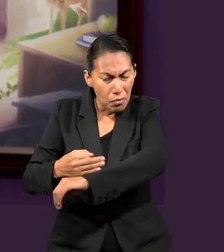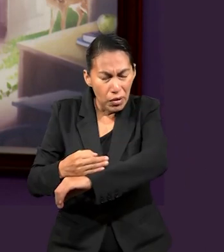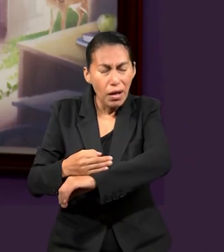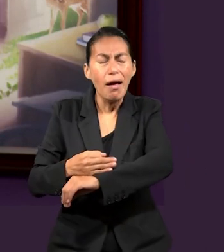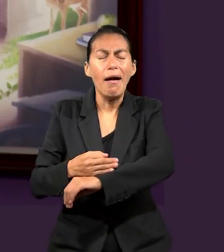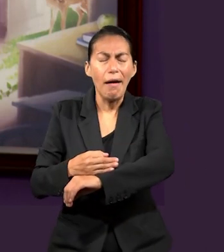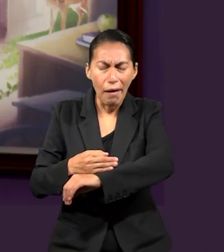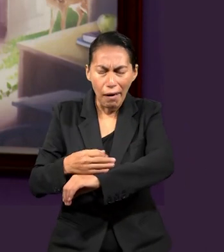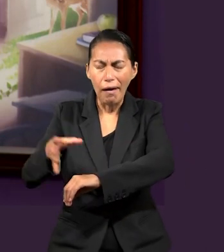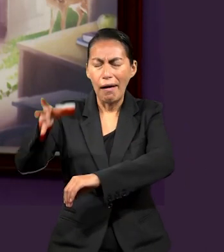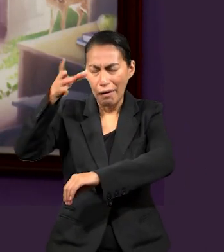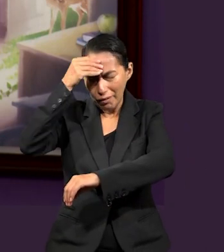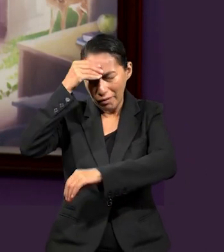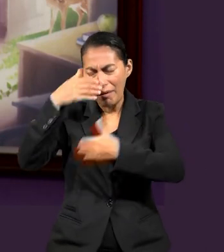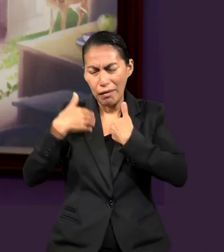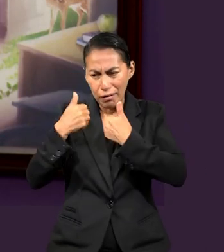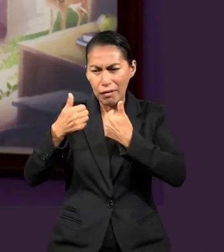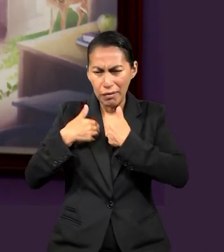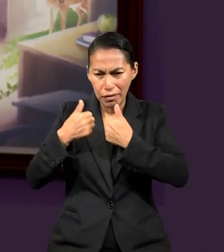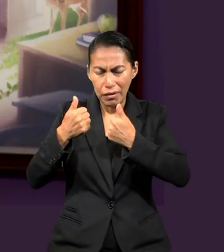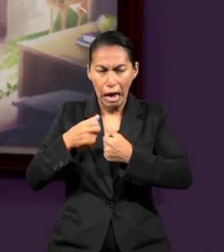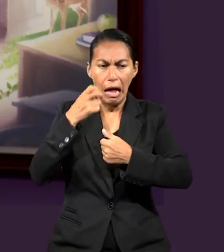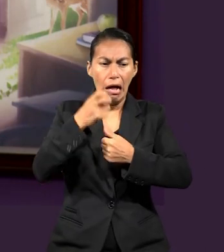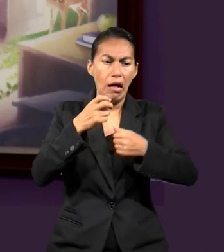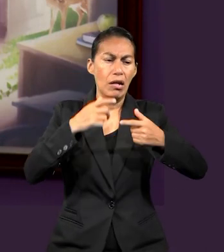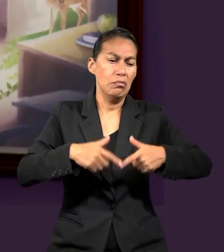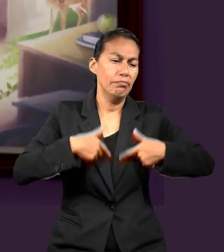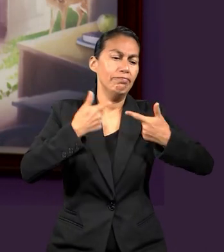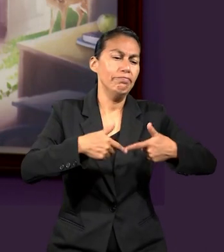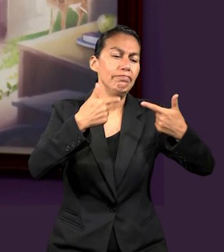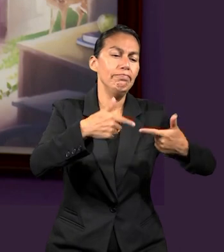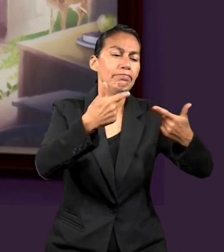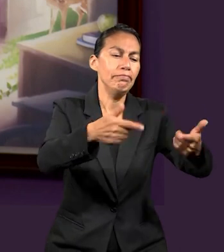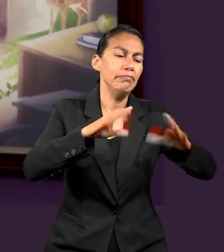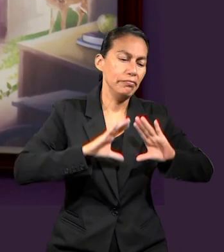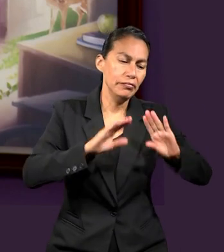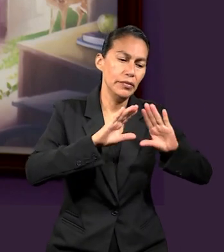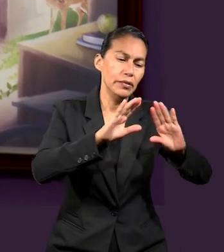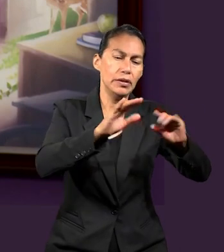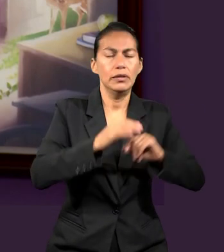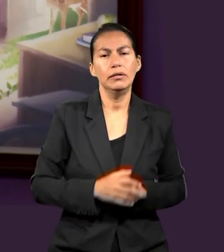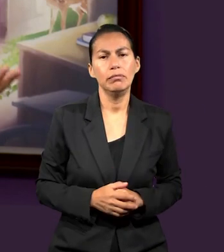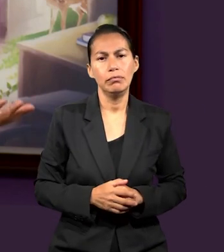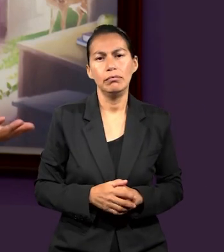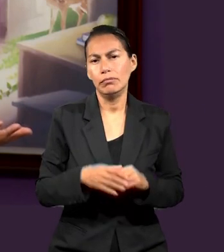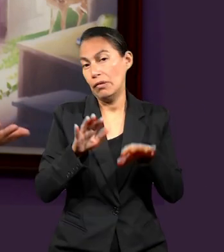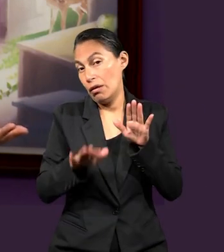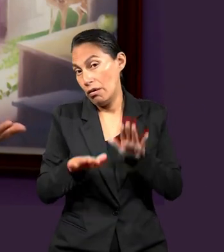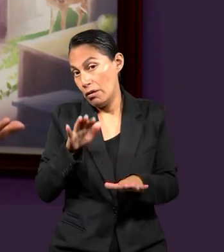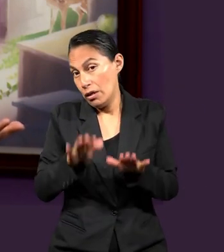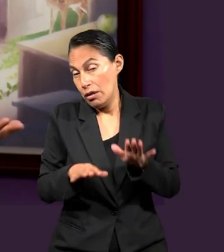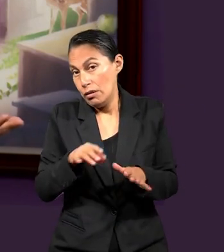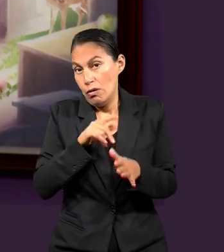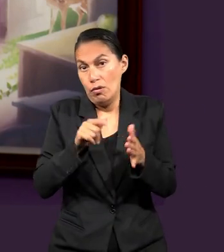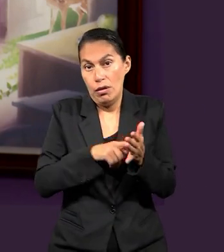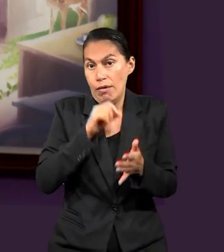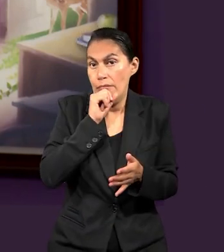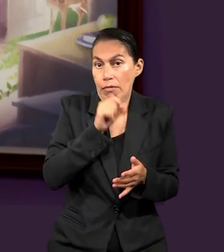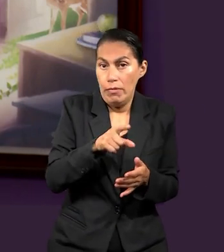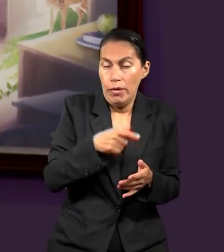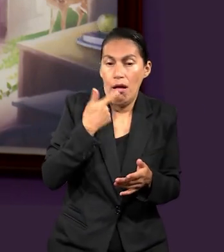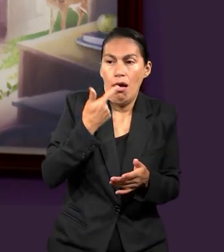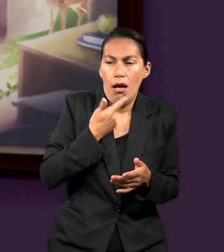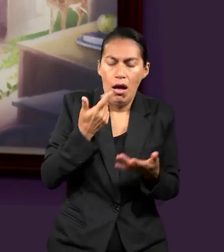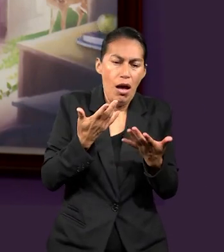ese conocimiento pueda ser transmitido en el lenguaje de todas las generaciones que están allí. A veces somos compartimos un mismo lugar, pero digamos